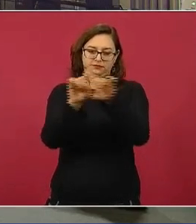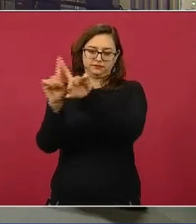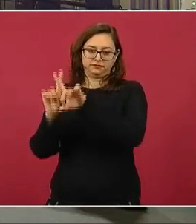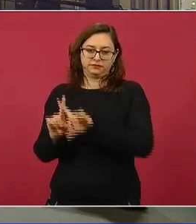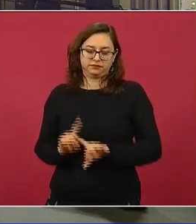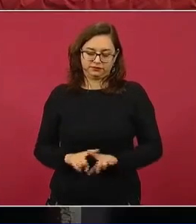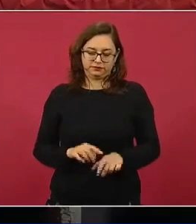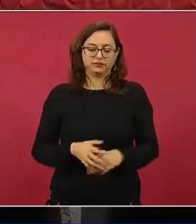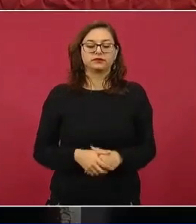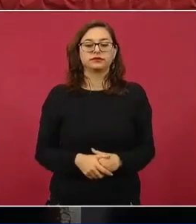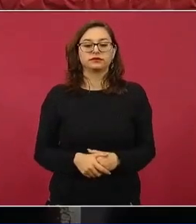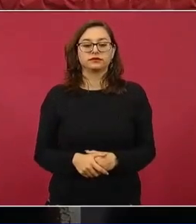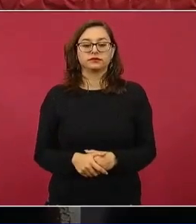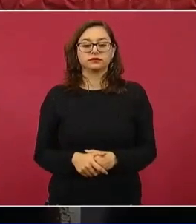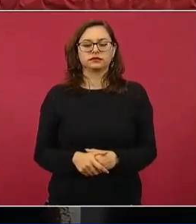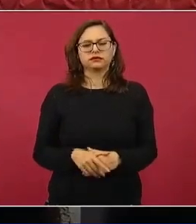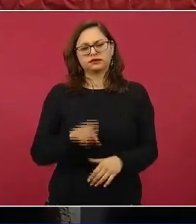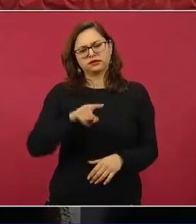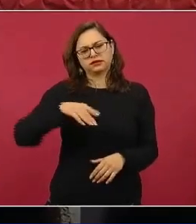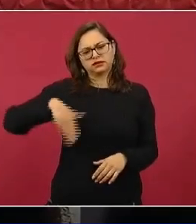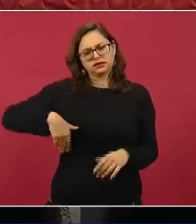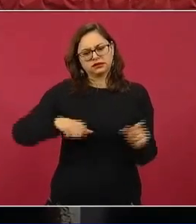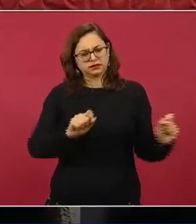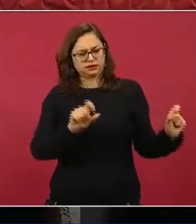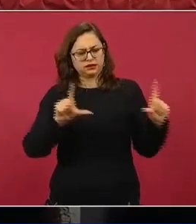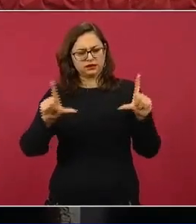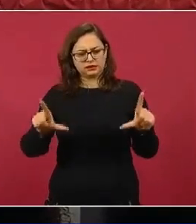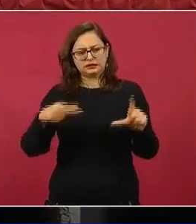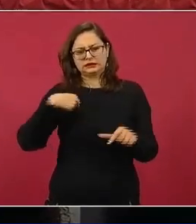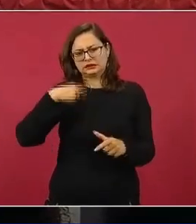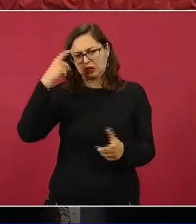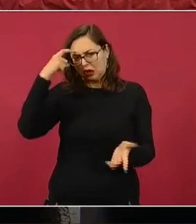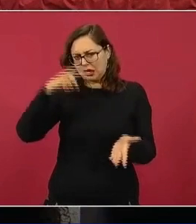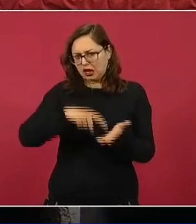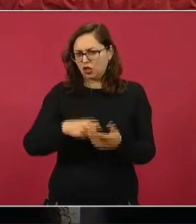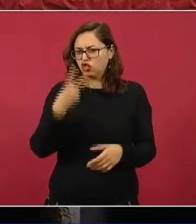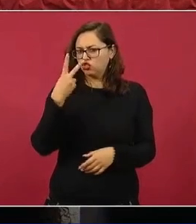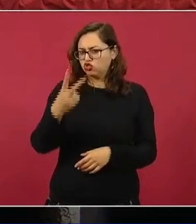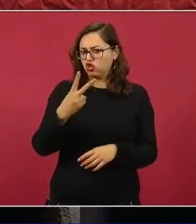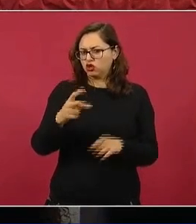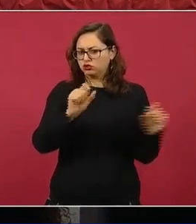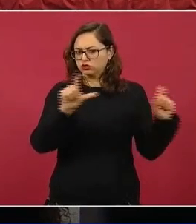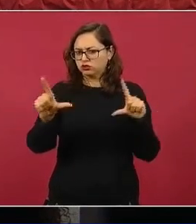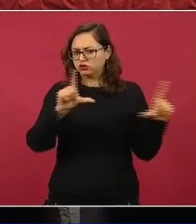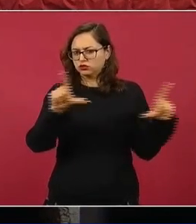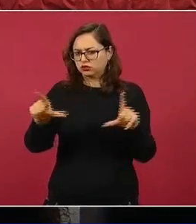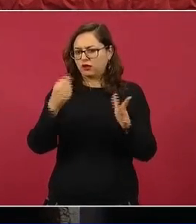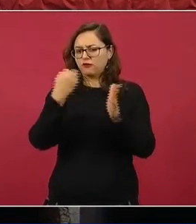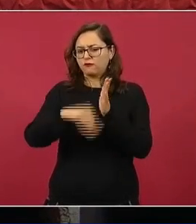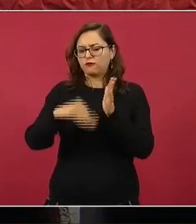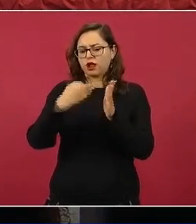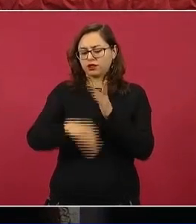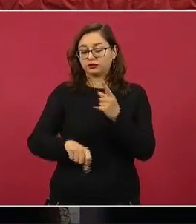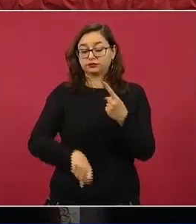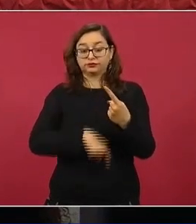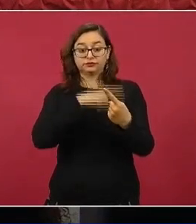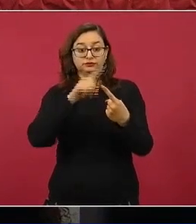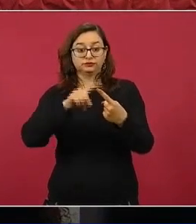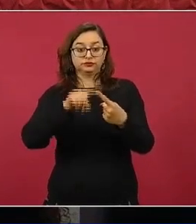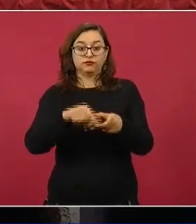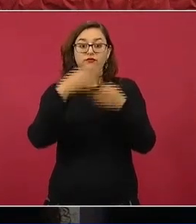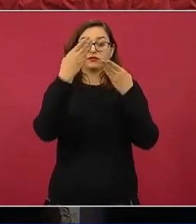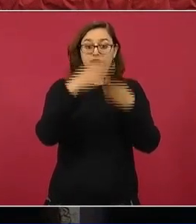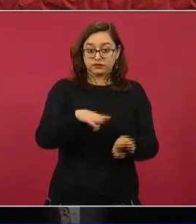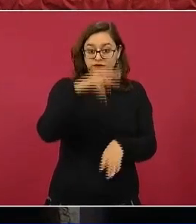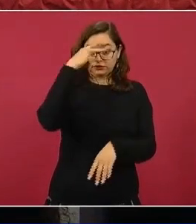observación a la presentación que hicieron. Creo que les faltaron dos indicadores que serían importantes revisar. Uno tiene que ver con las reservas del Banco de